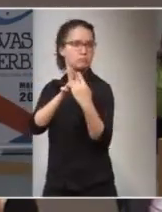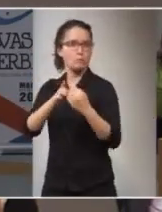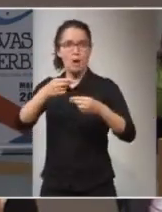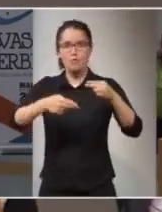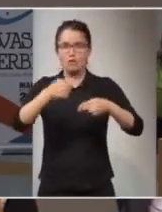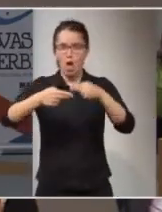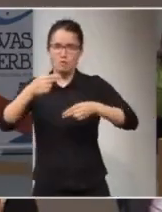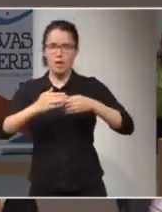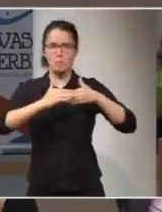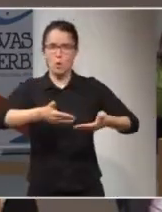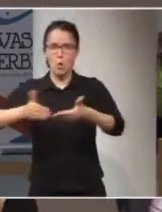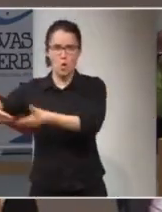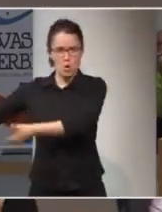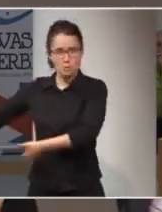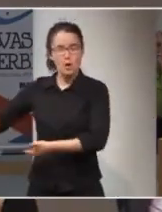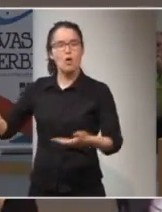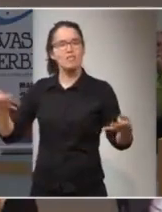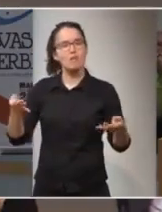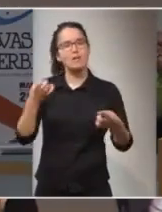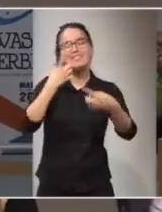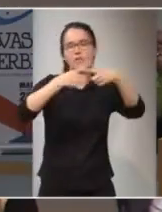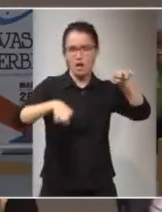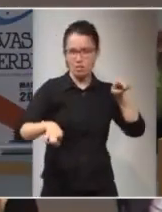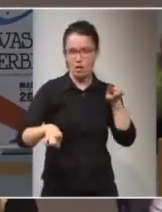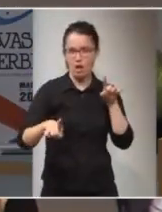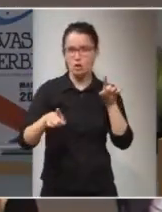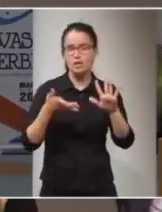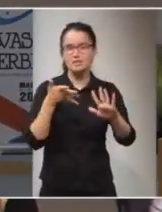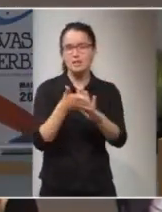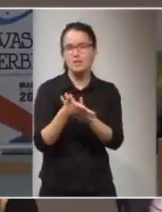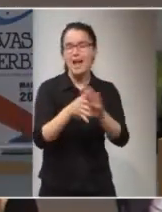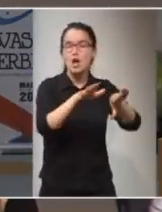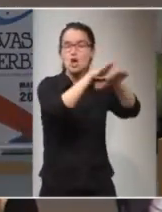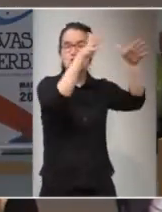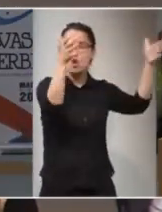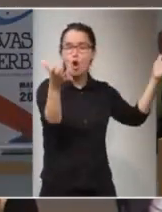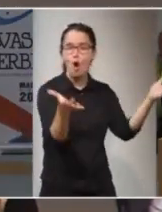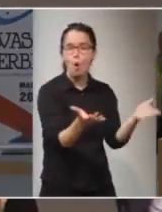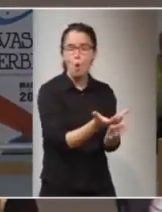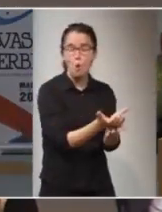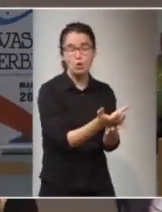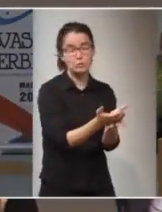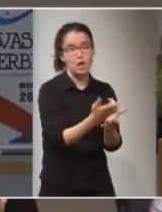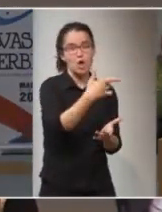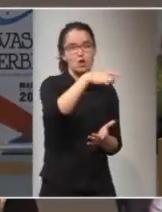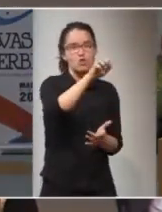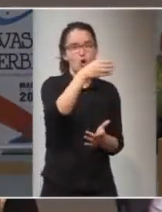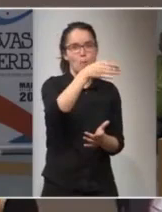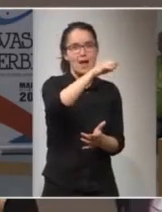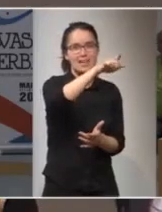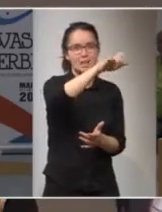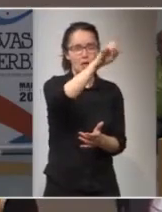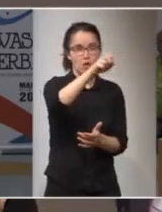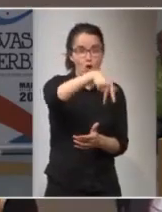modo, pero debemos hacer una diferencia entre lo que es globalización y lo que es mundialización. Para